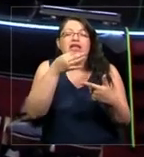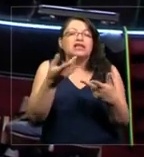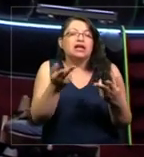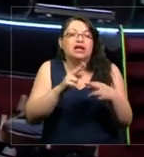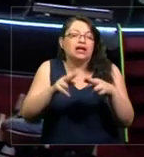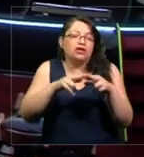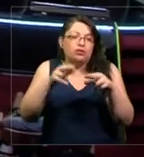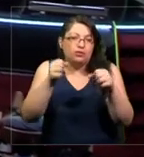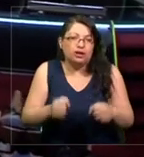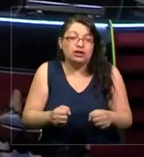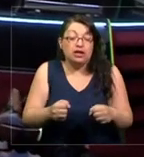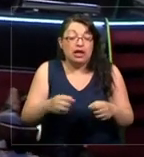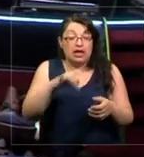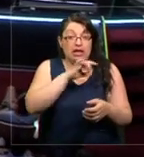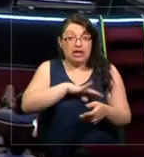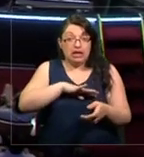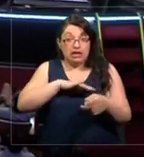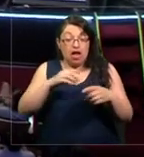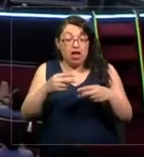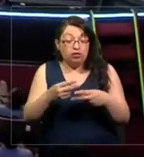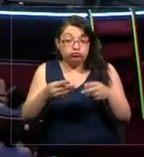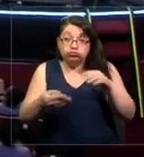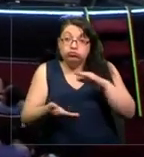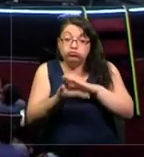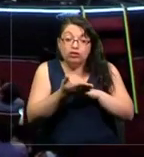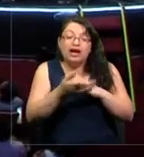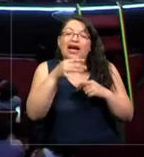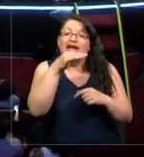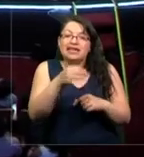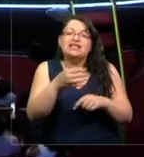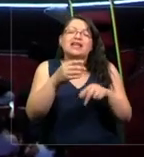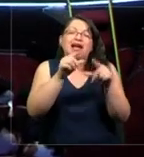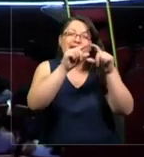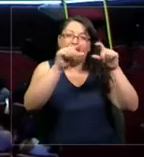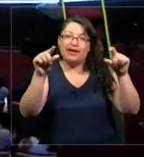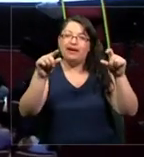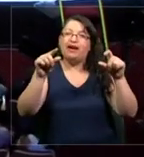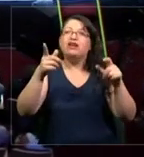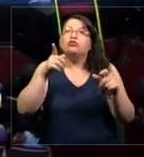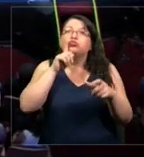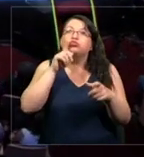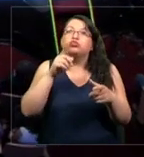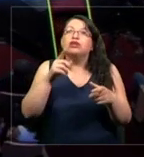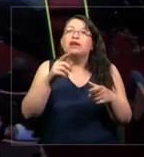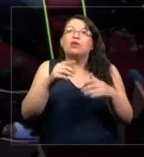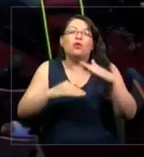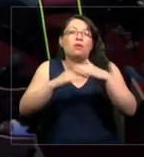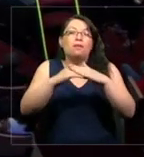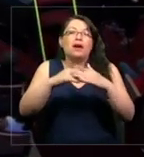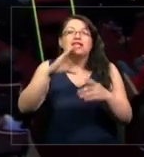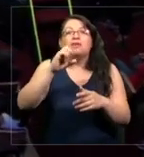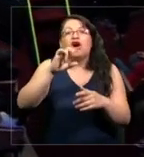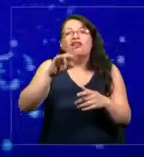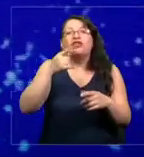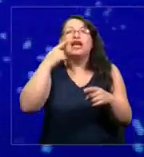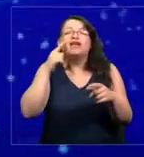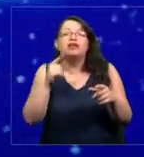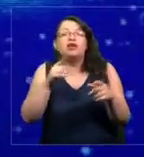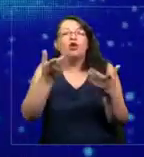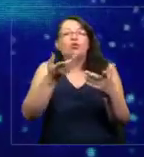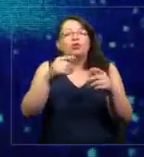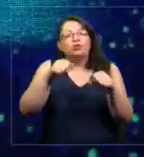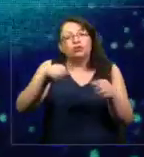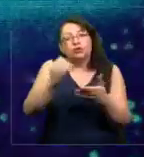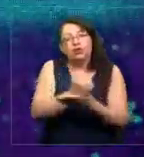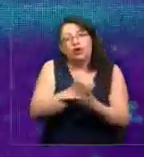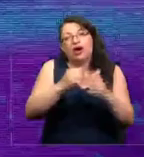actualización para Chile, incluye el concepto de presupuesto de carbono y ahí está nuestra trayectoria para llegar a ser carbono neutral y también